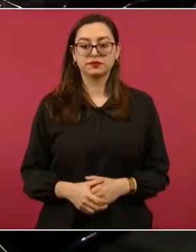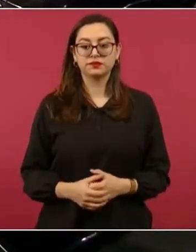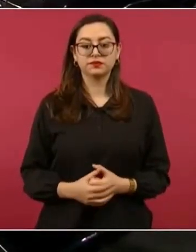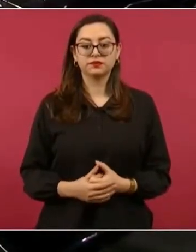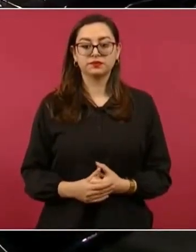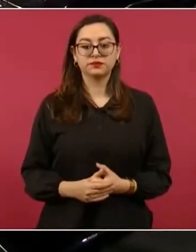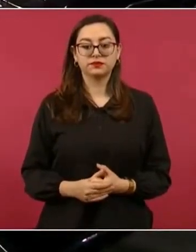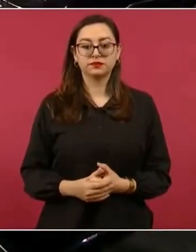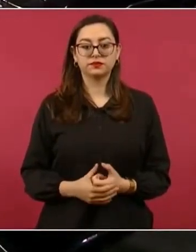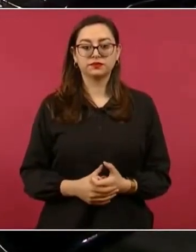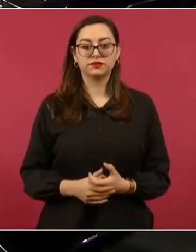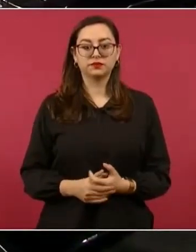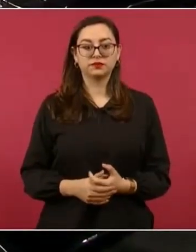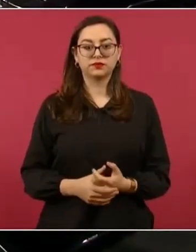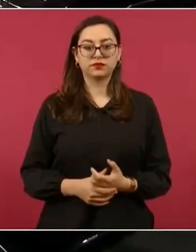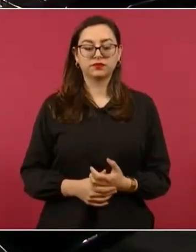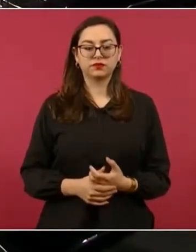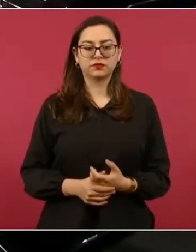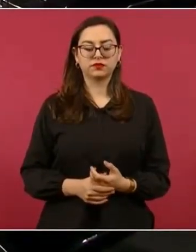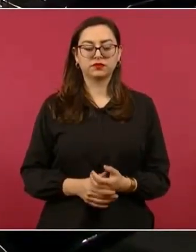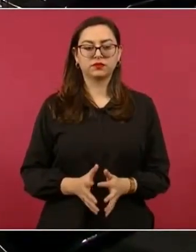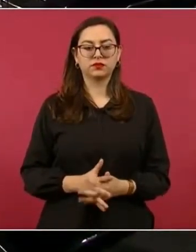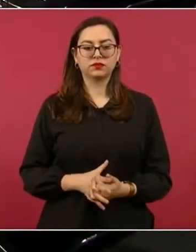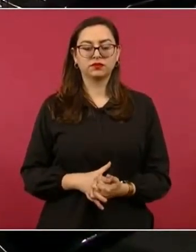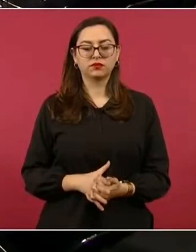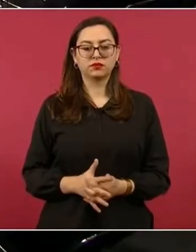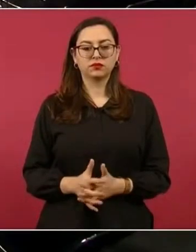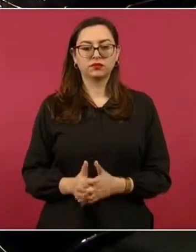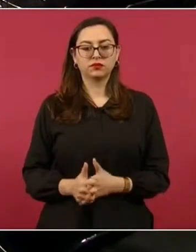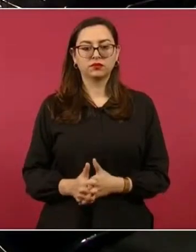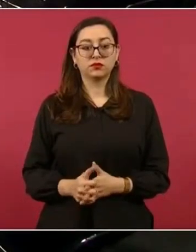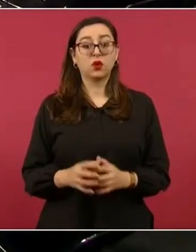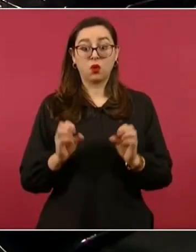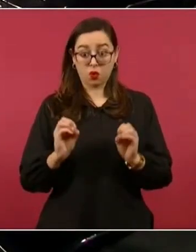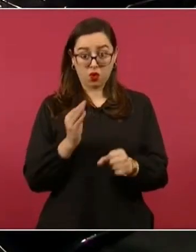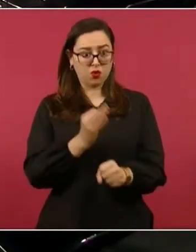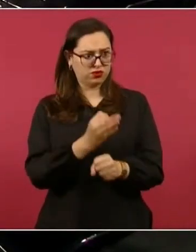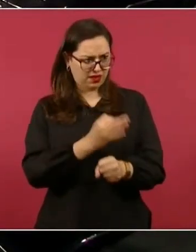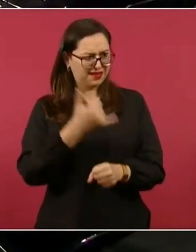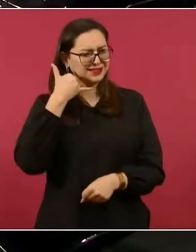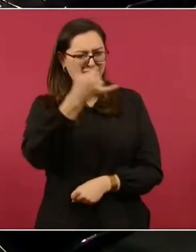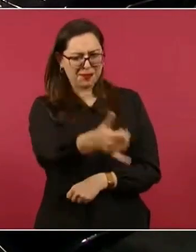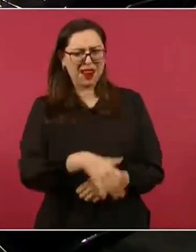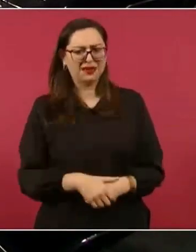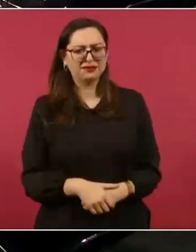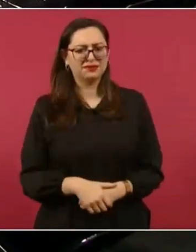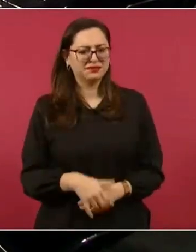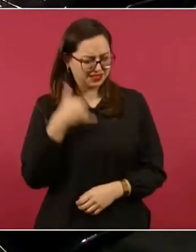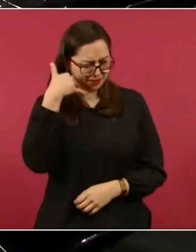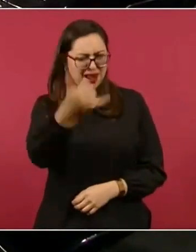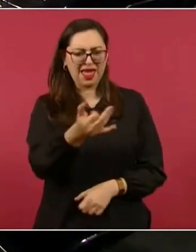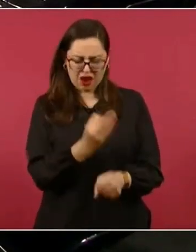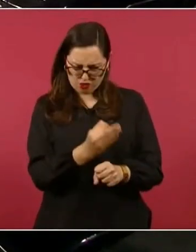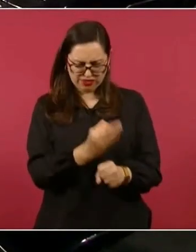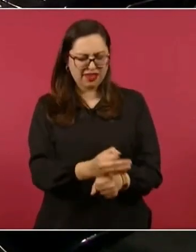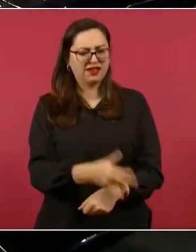o hablamos por teléfono con él, ahora aquí, háblale por teléfono.